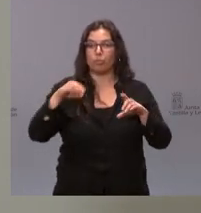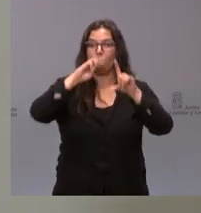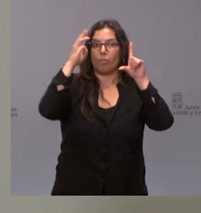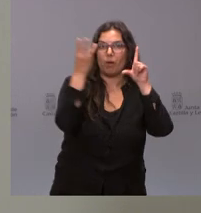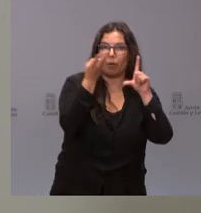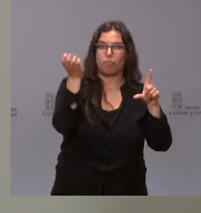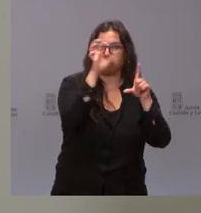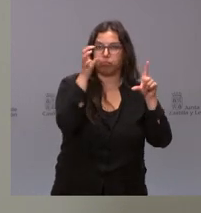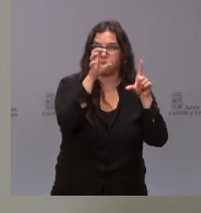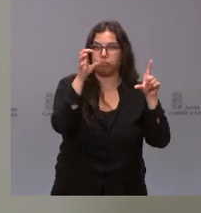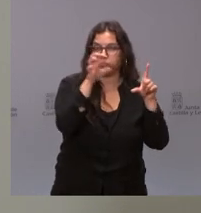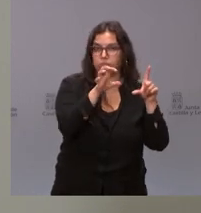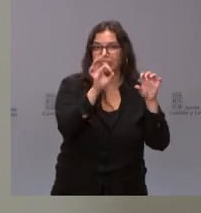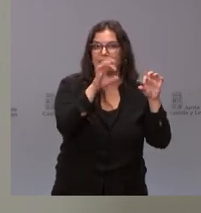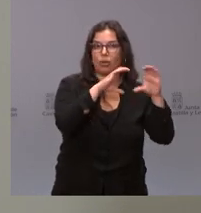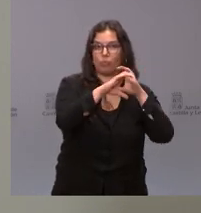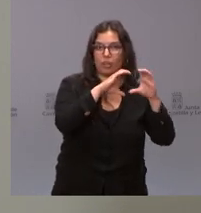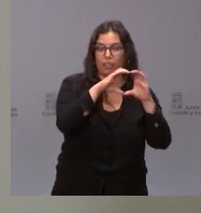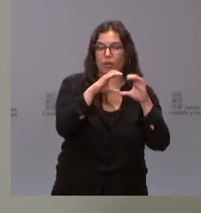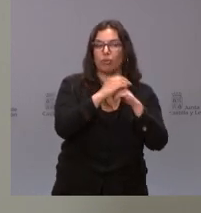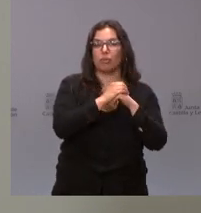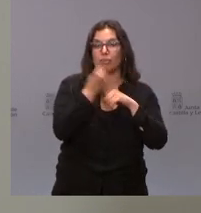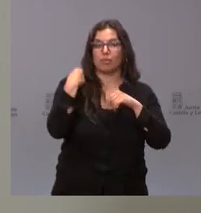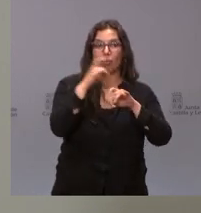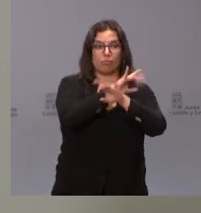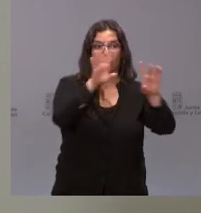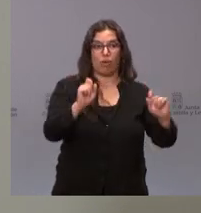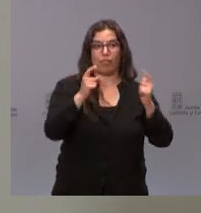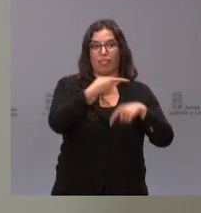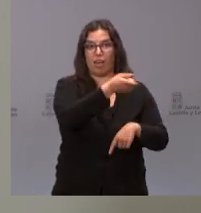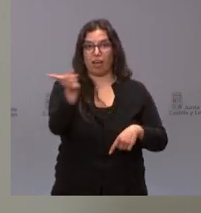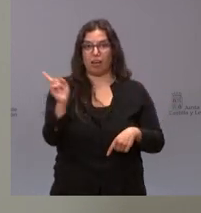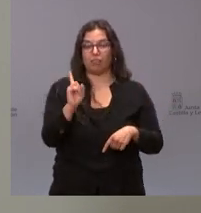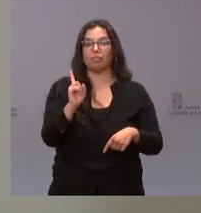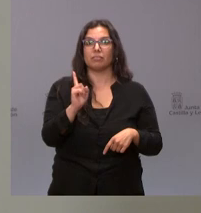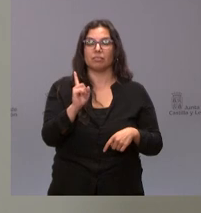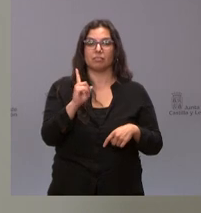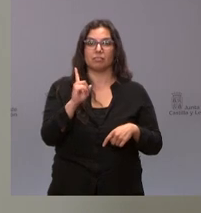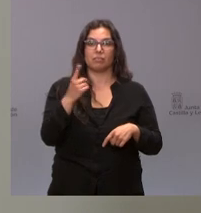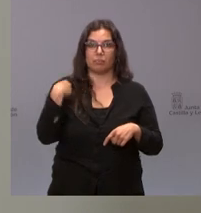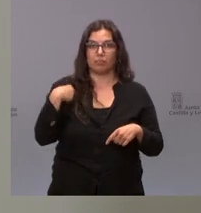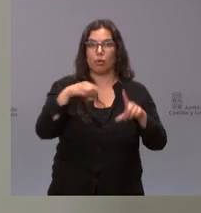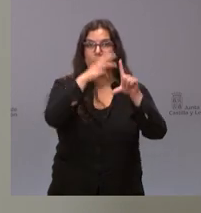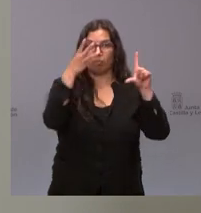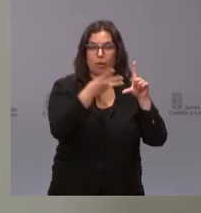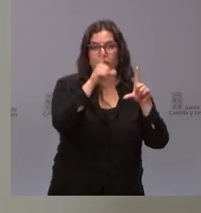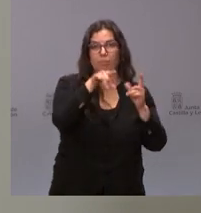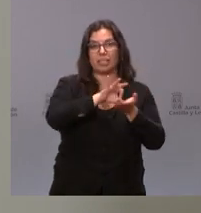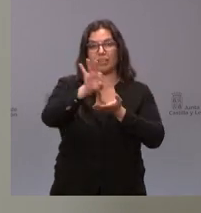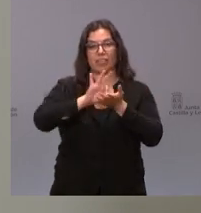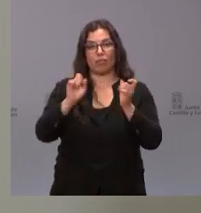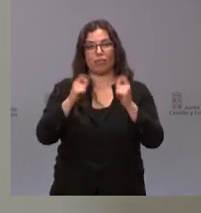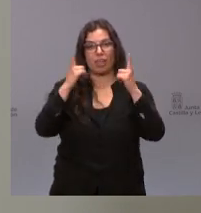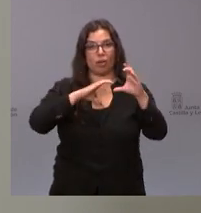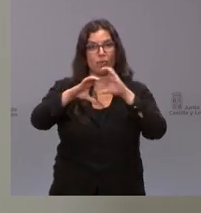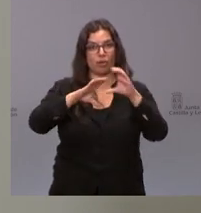página web de comunicación la que les llega oficialmente a los medios de comunicación a través de esa página y el servicio oficial de